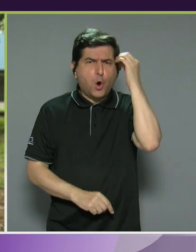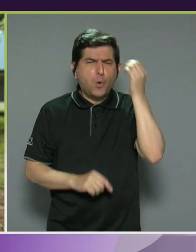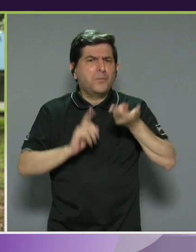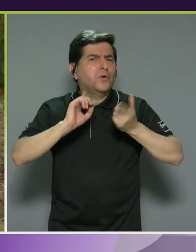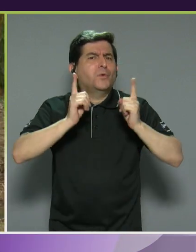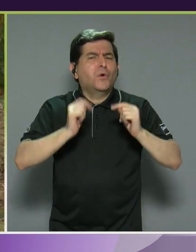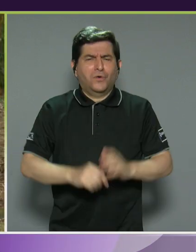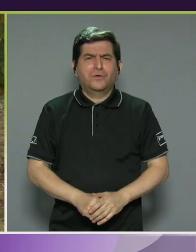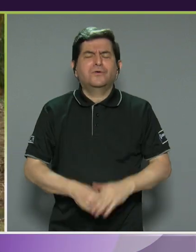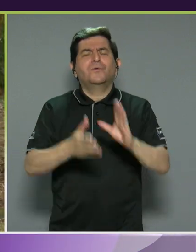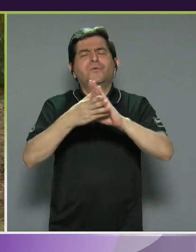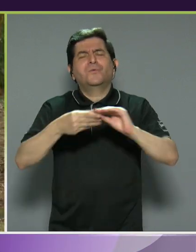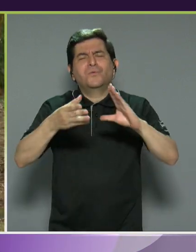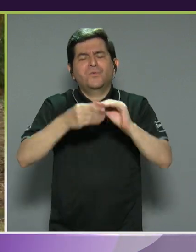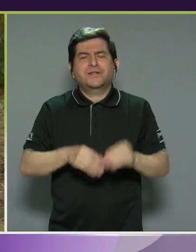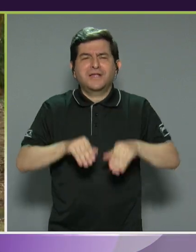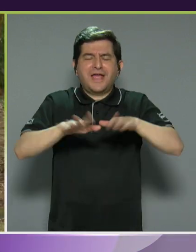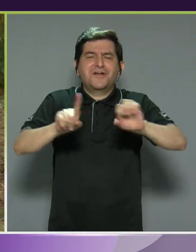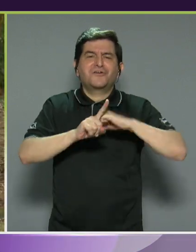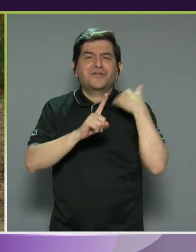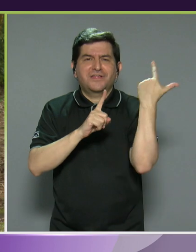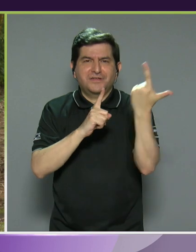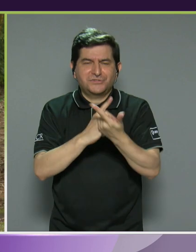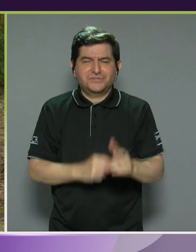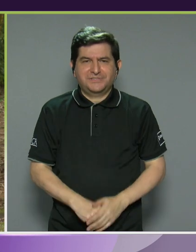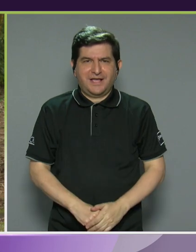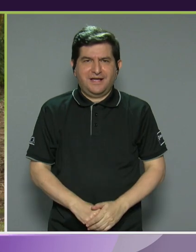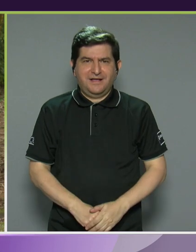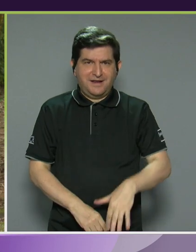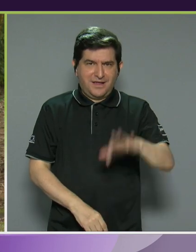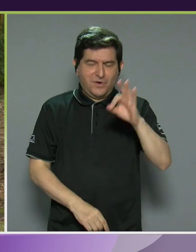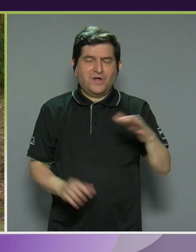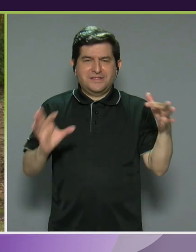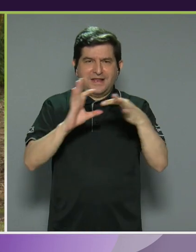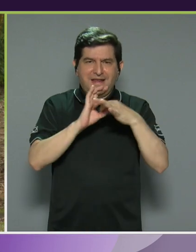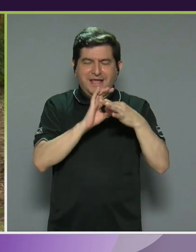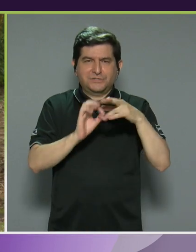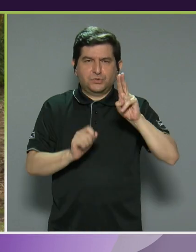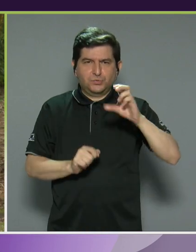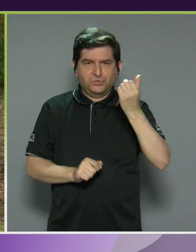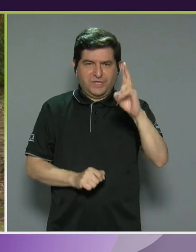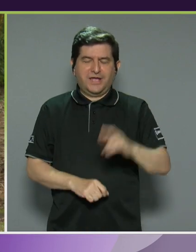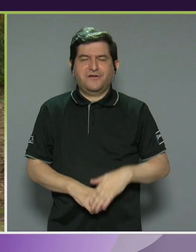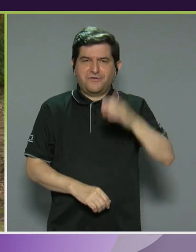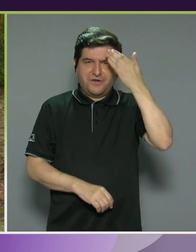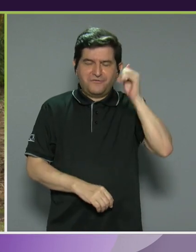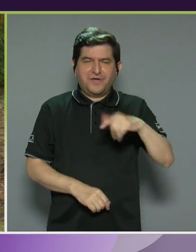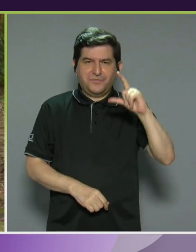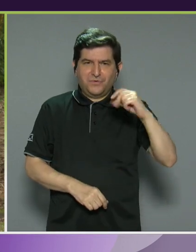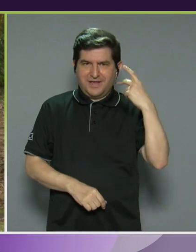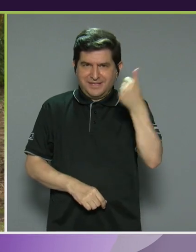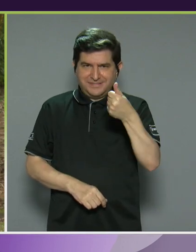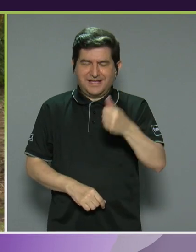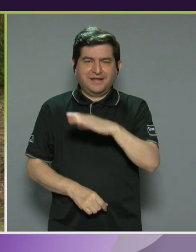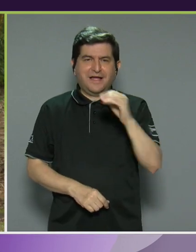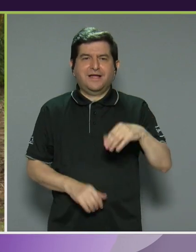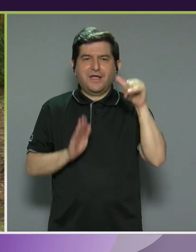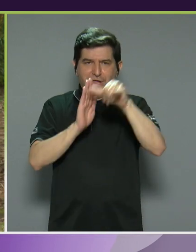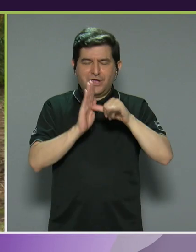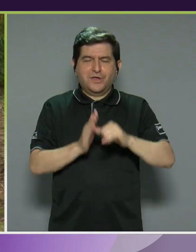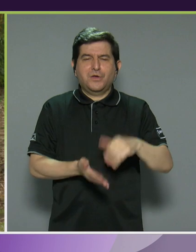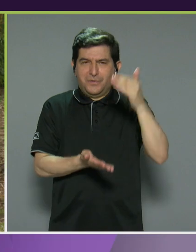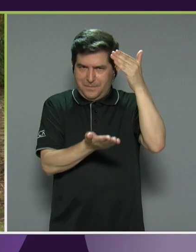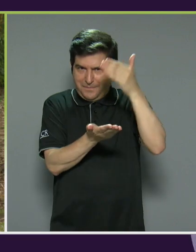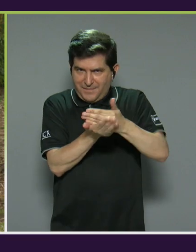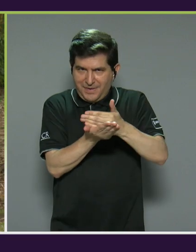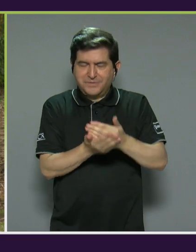respecto? Cuéntenoslo en las redes sociales, nos encuentra como Nexos UCR en Facebook, Instagram y YouTube. Nos separamos por un